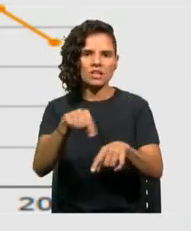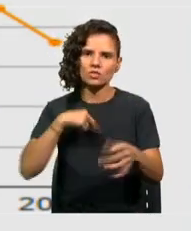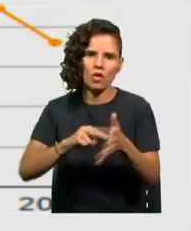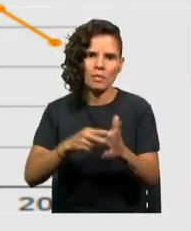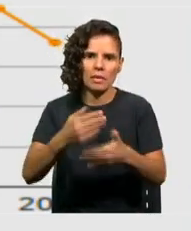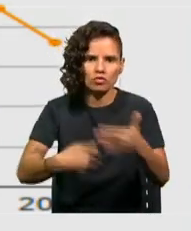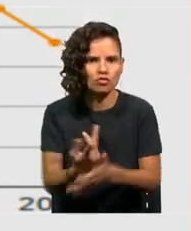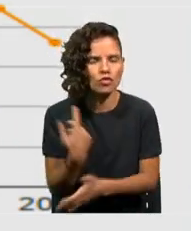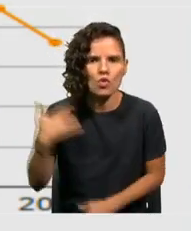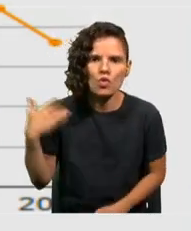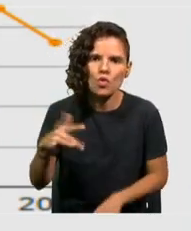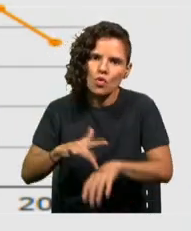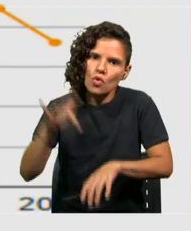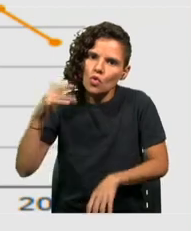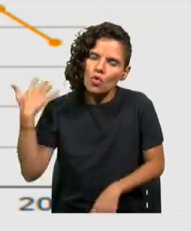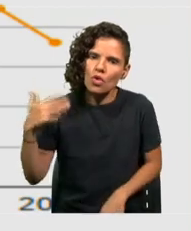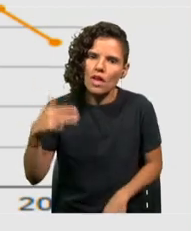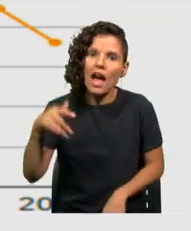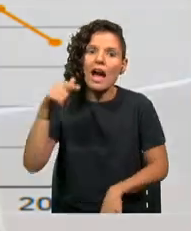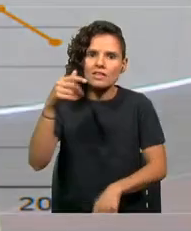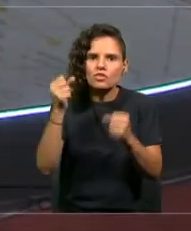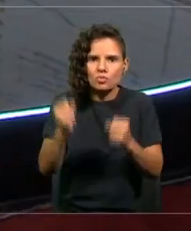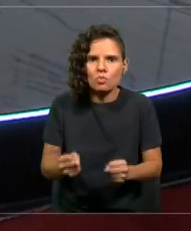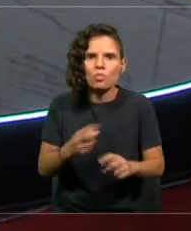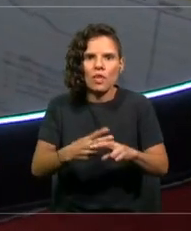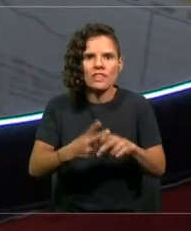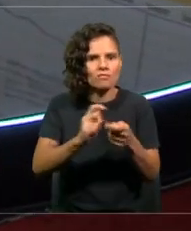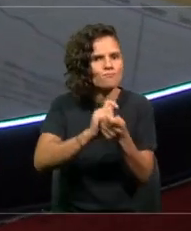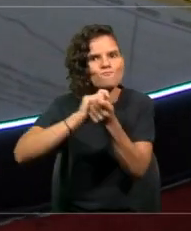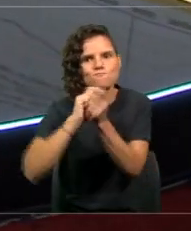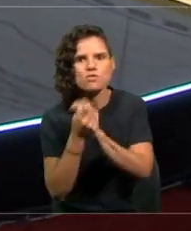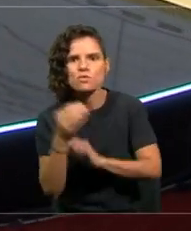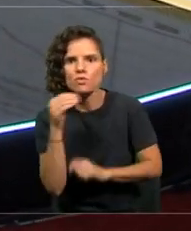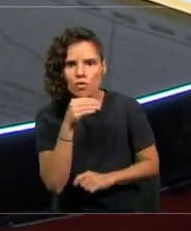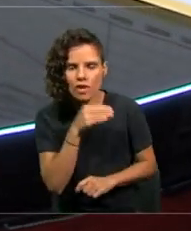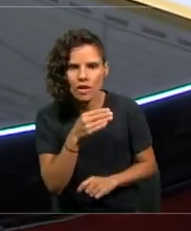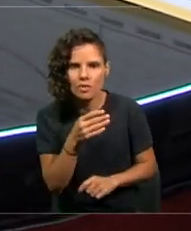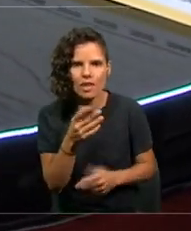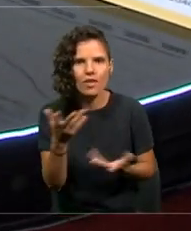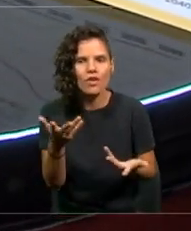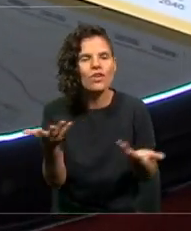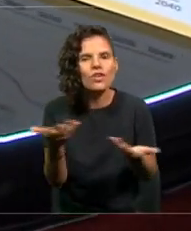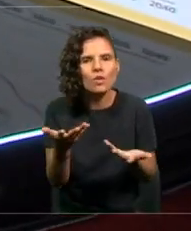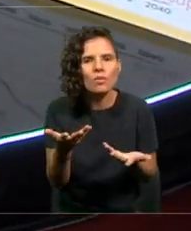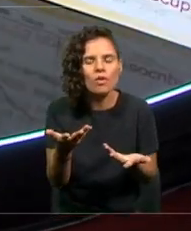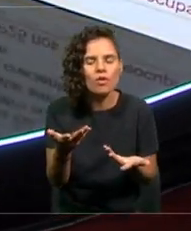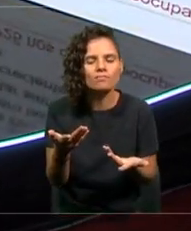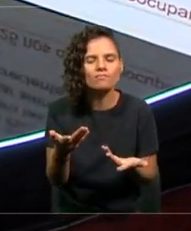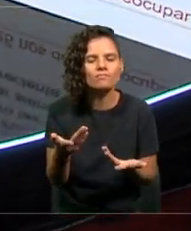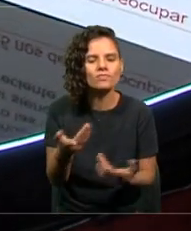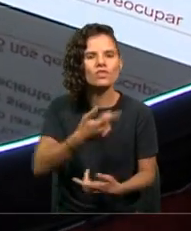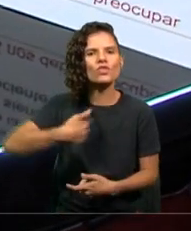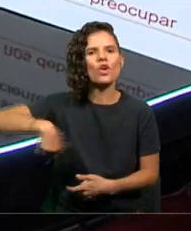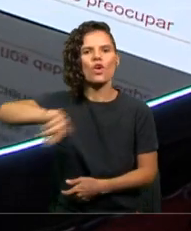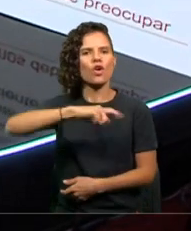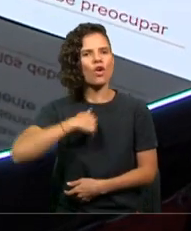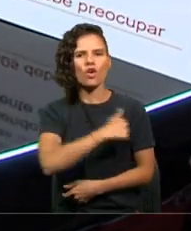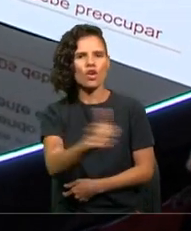hay una posibilidad de una transición rápida. Y la transición rápida significa el involucramiento de todos.